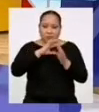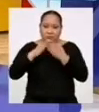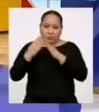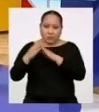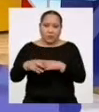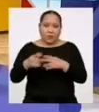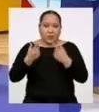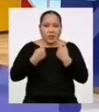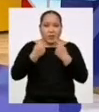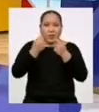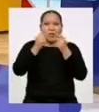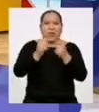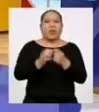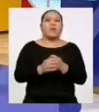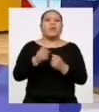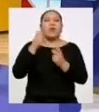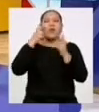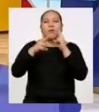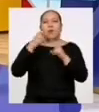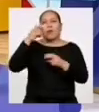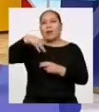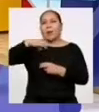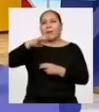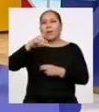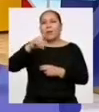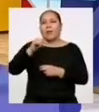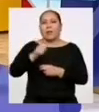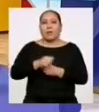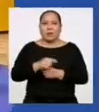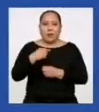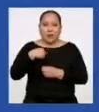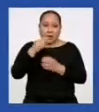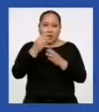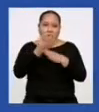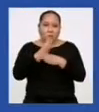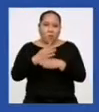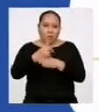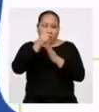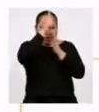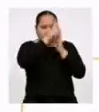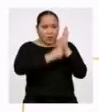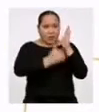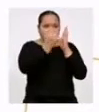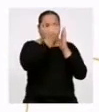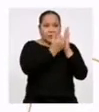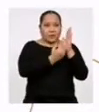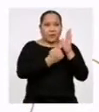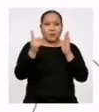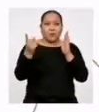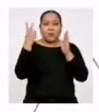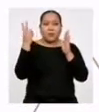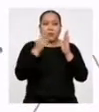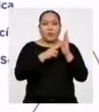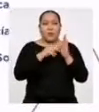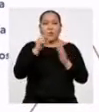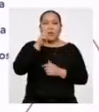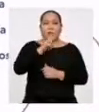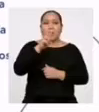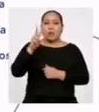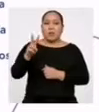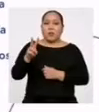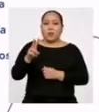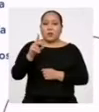sacar la media del número de reproducciones Acá comparto la lista Como pueden ver hay 22